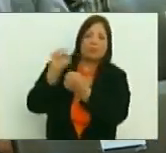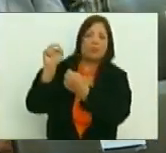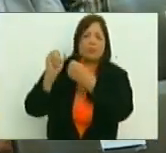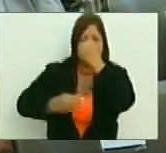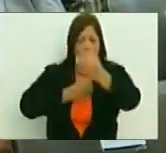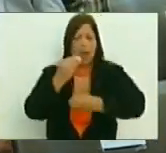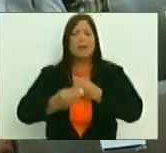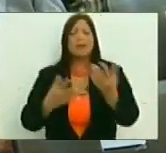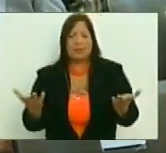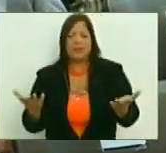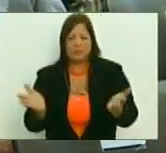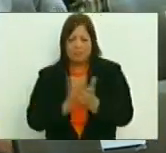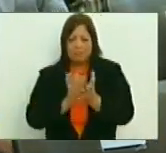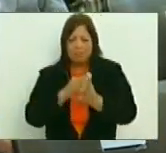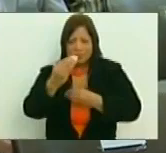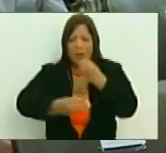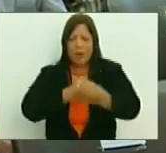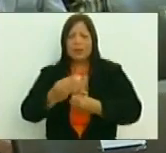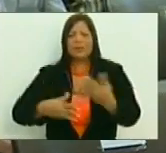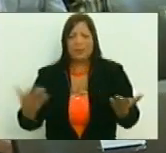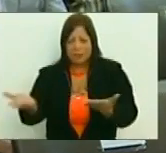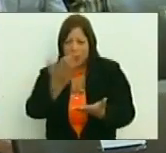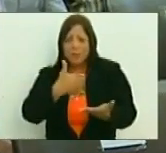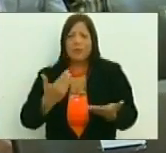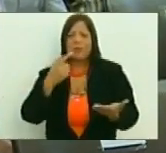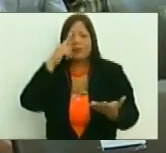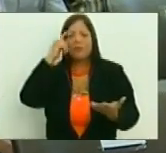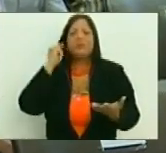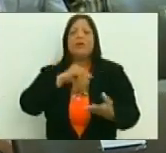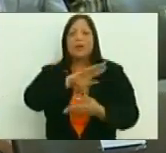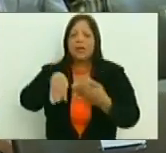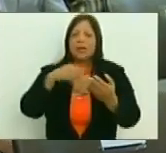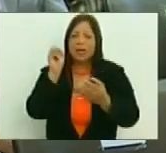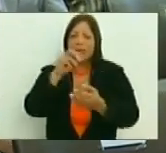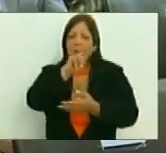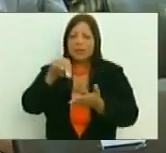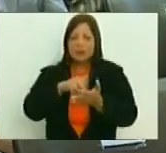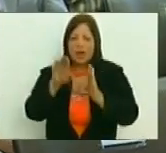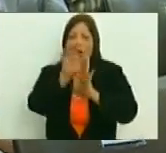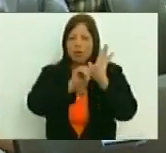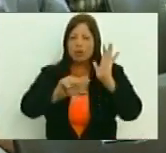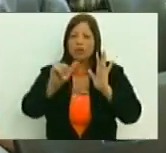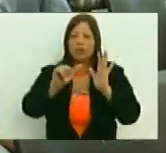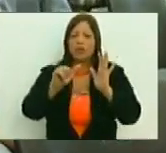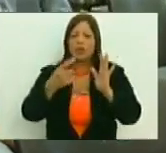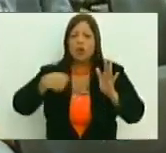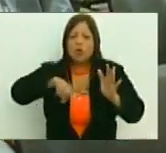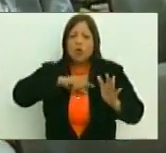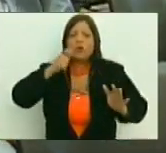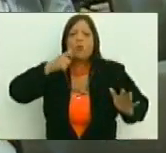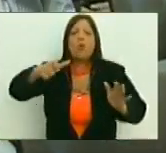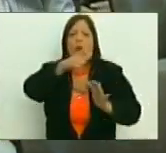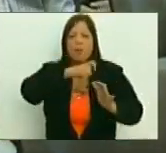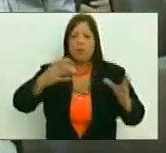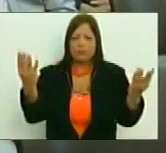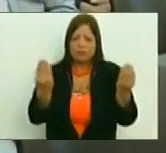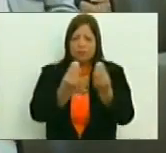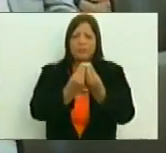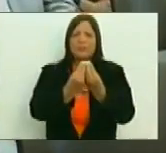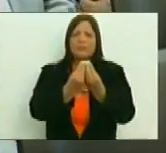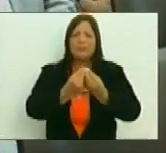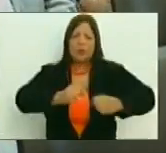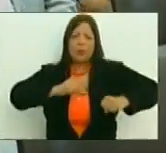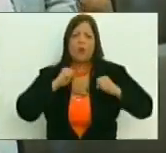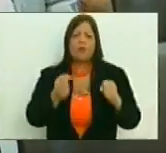hacerlo. Lo vamos a hacer desde esta Asamblea Nacional constituyente con nuestro pueblo, con el